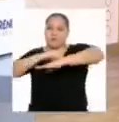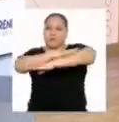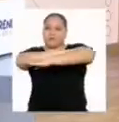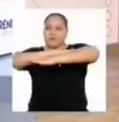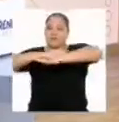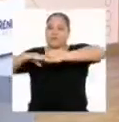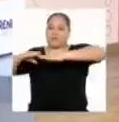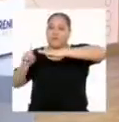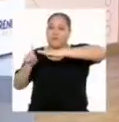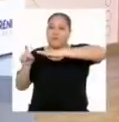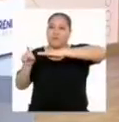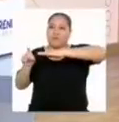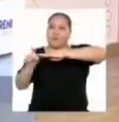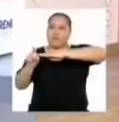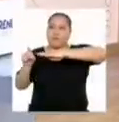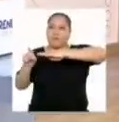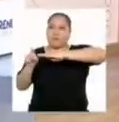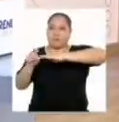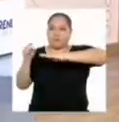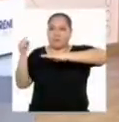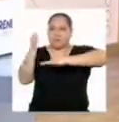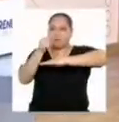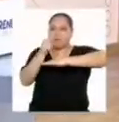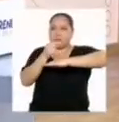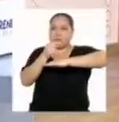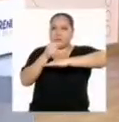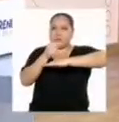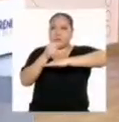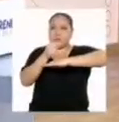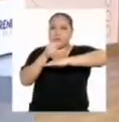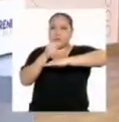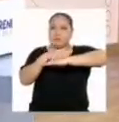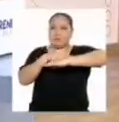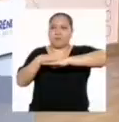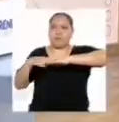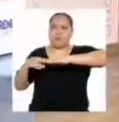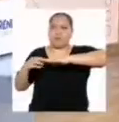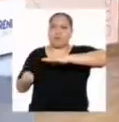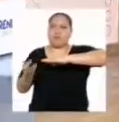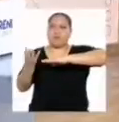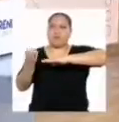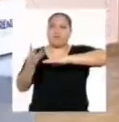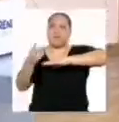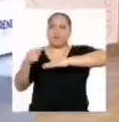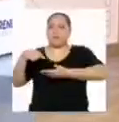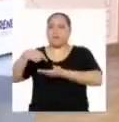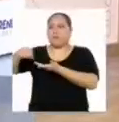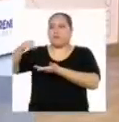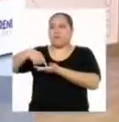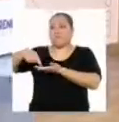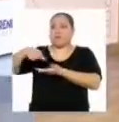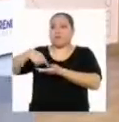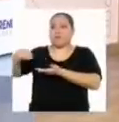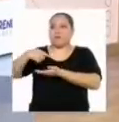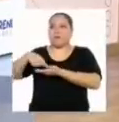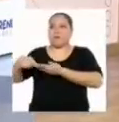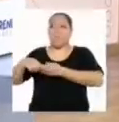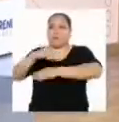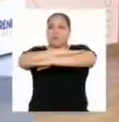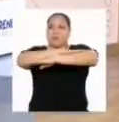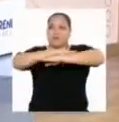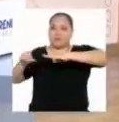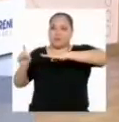abscisas, o eje x. Y para nuestra situación, la variable independiente es la cantidad de envíos realizados y debió